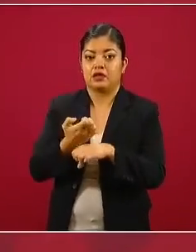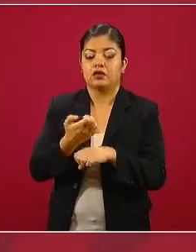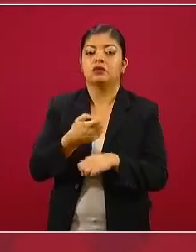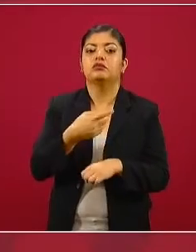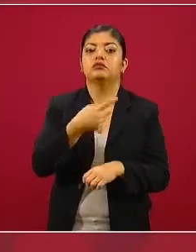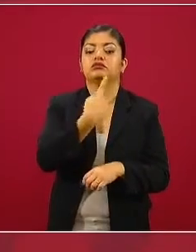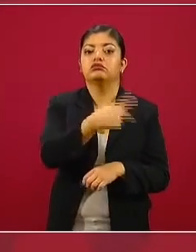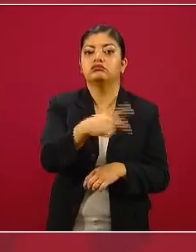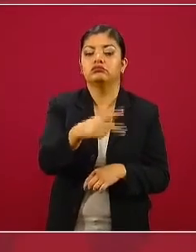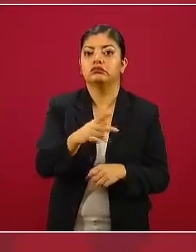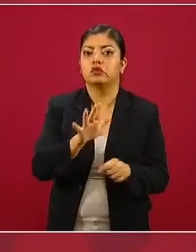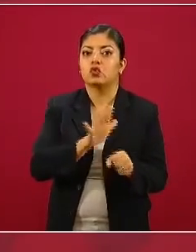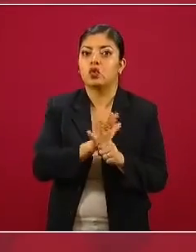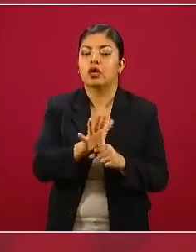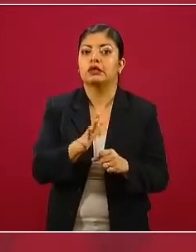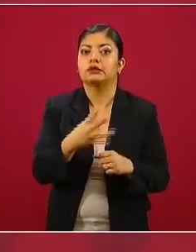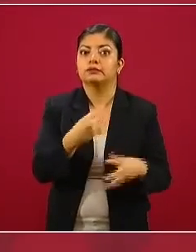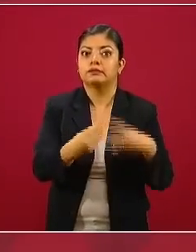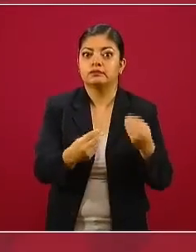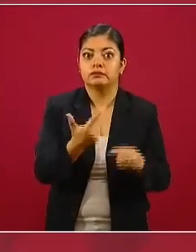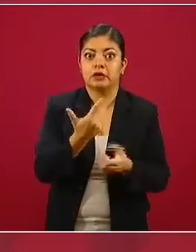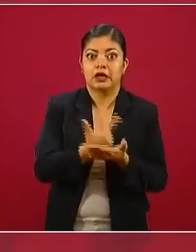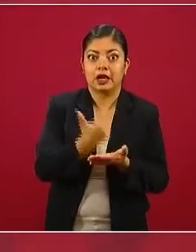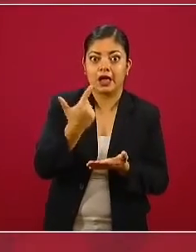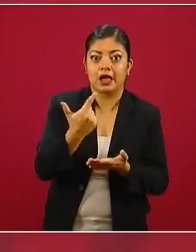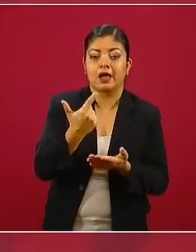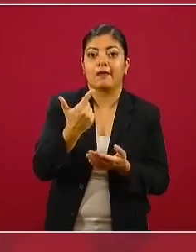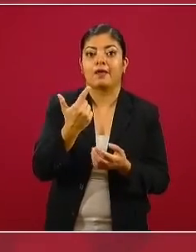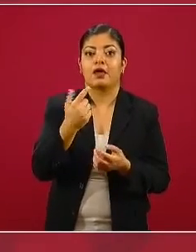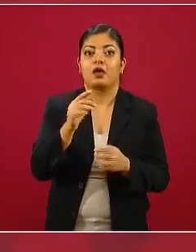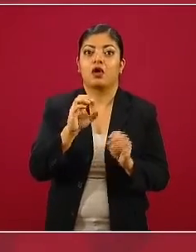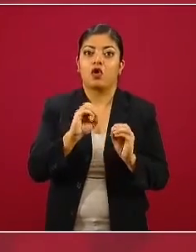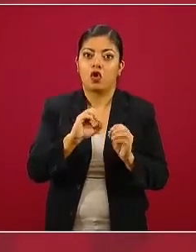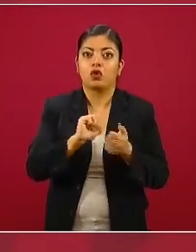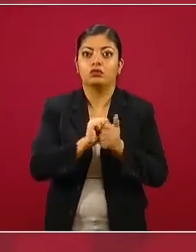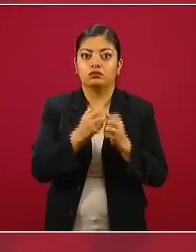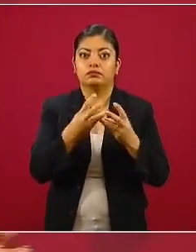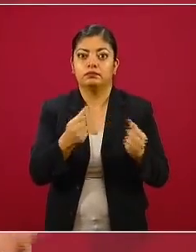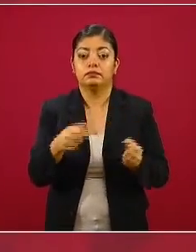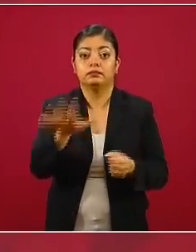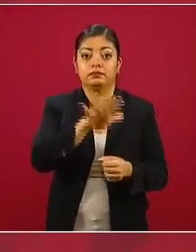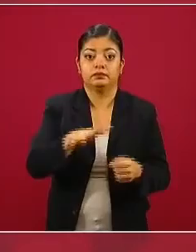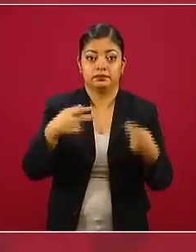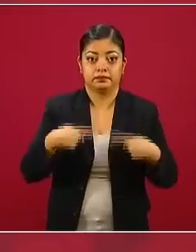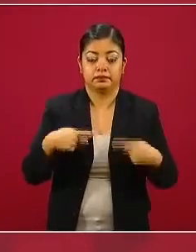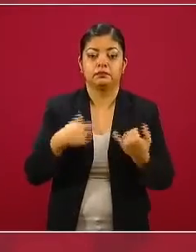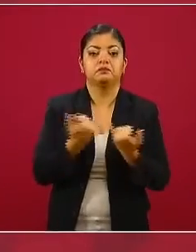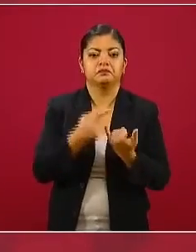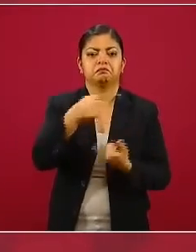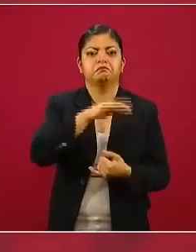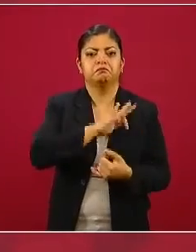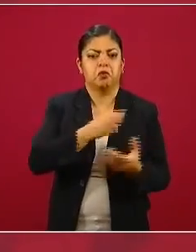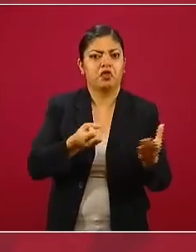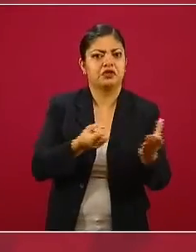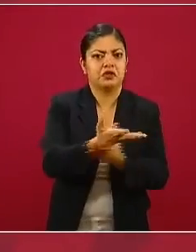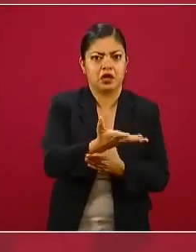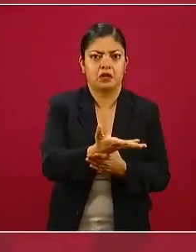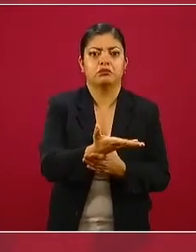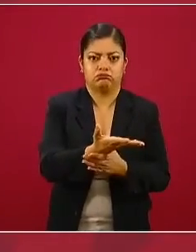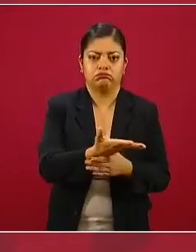es la característica de la epidemia, la capacidad resolutiva, la vulnerabilidad social y la movilidad que puede haber